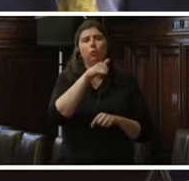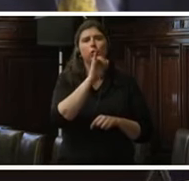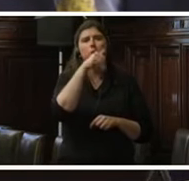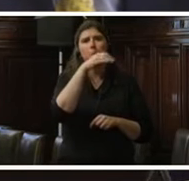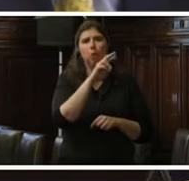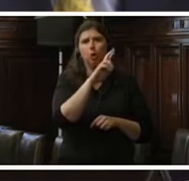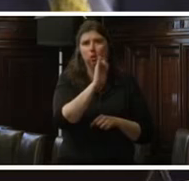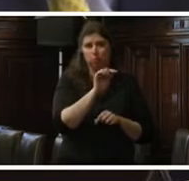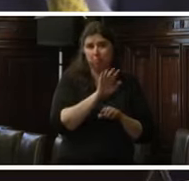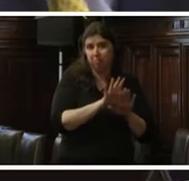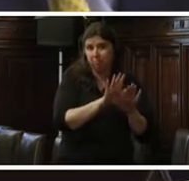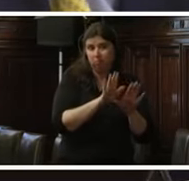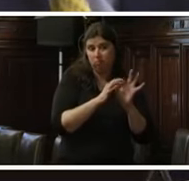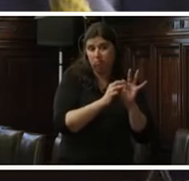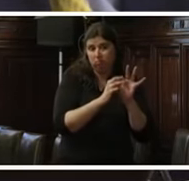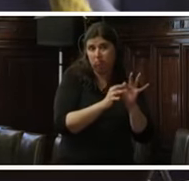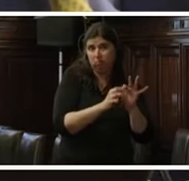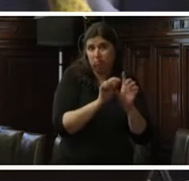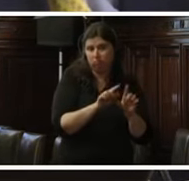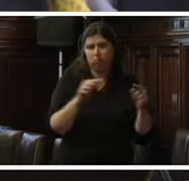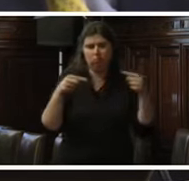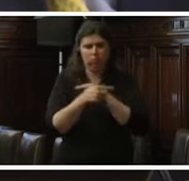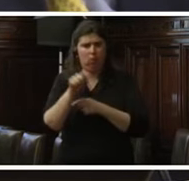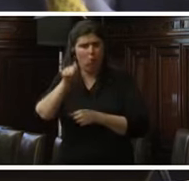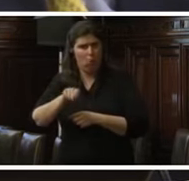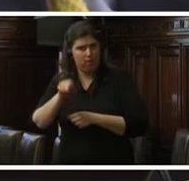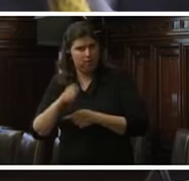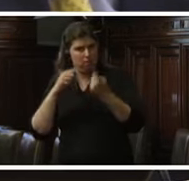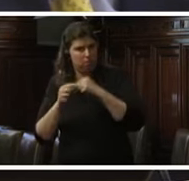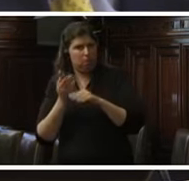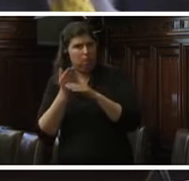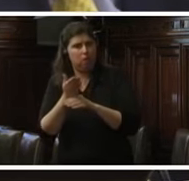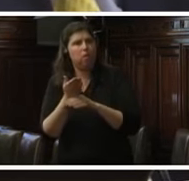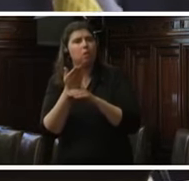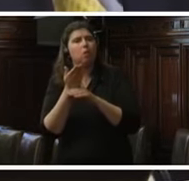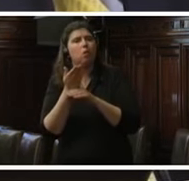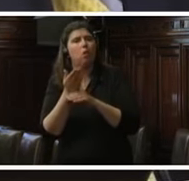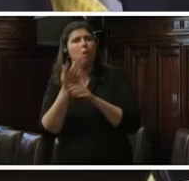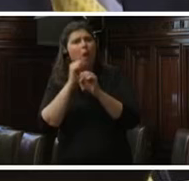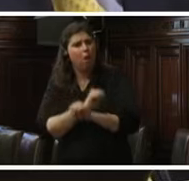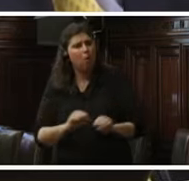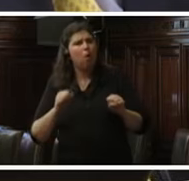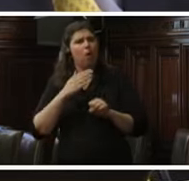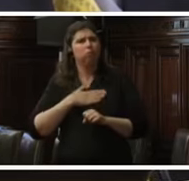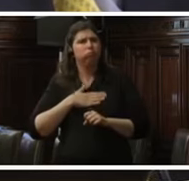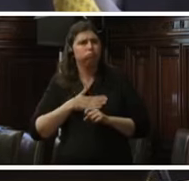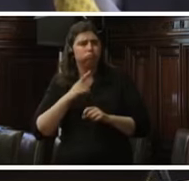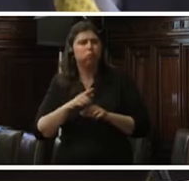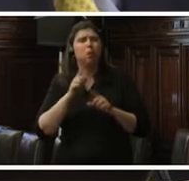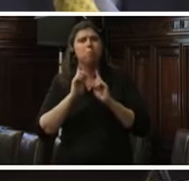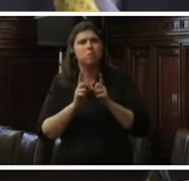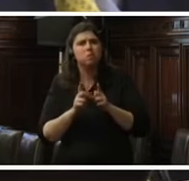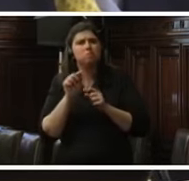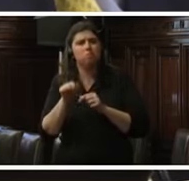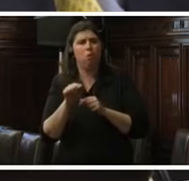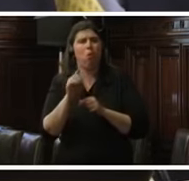acusación constitucional contra los jueces que hemos resuelto un pedido a favor de la subsanación promovido por el propio Procurador